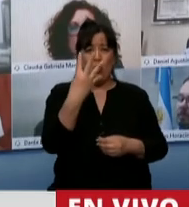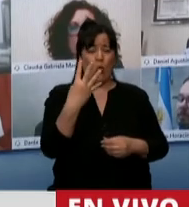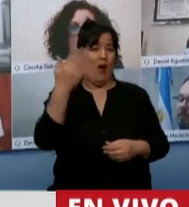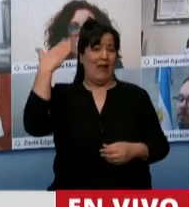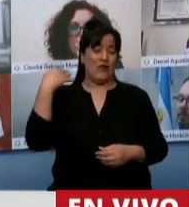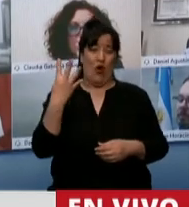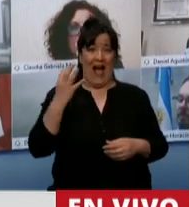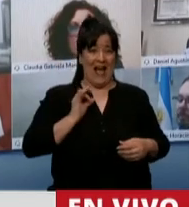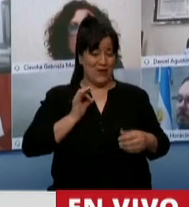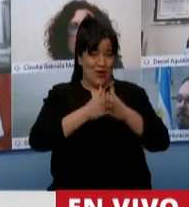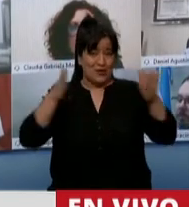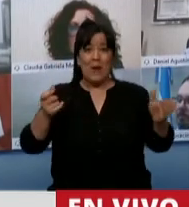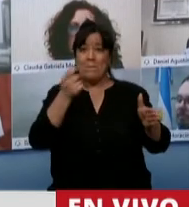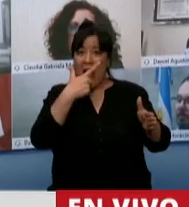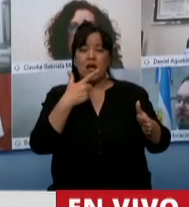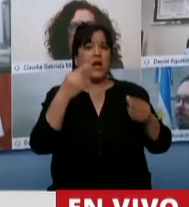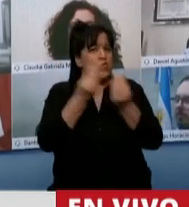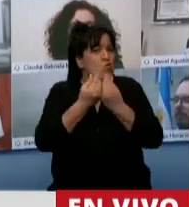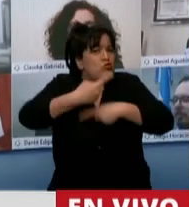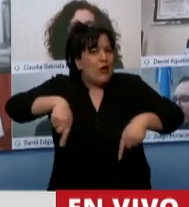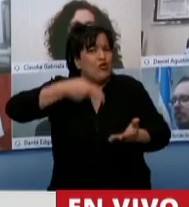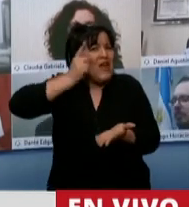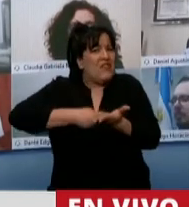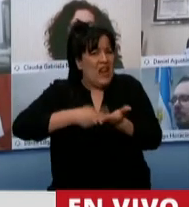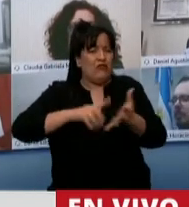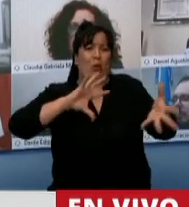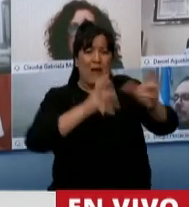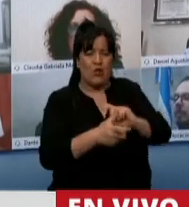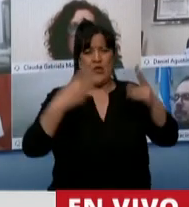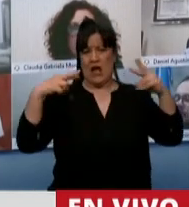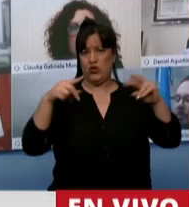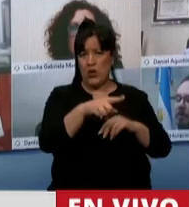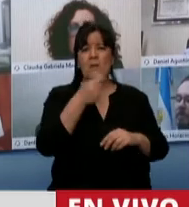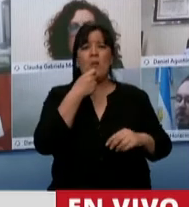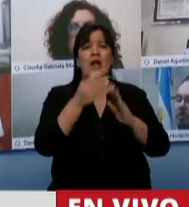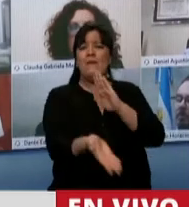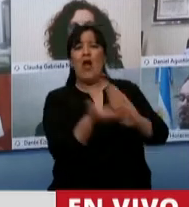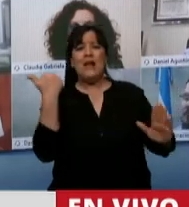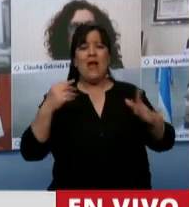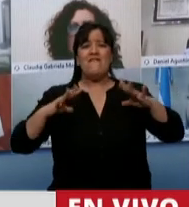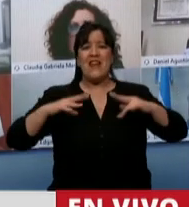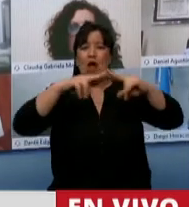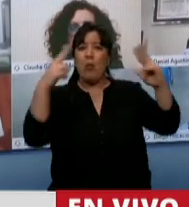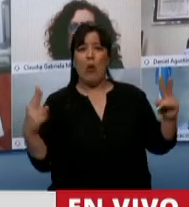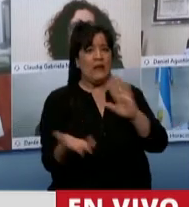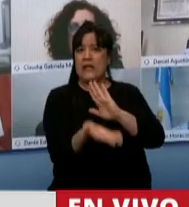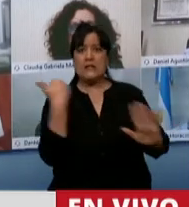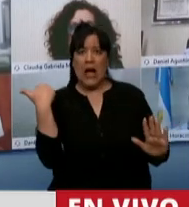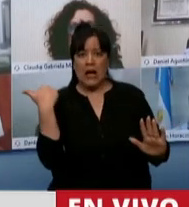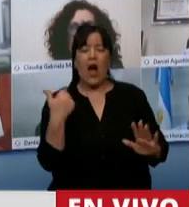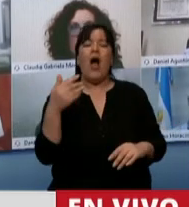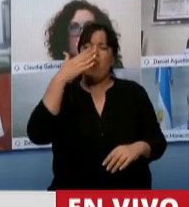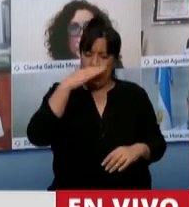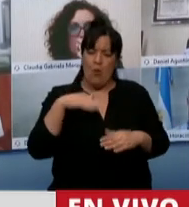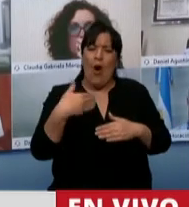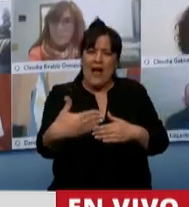Macri hubo muchas medidas que afectaron al sector y lo impactaron directamente, como fue la eliminación de los feriados puentes. Si bien luego los logramos